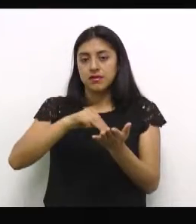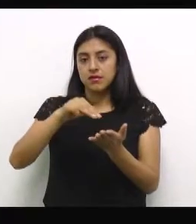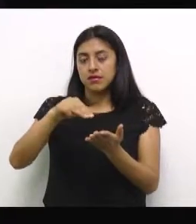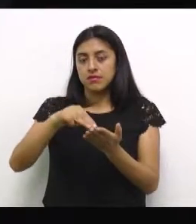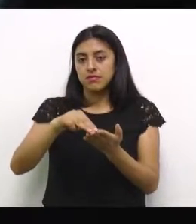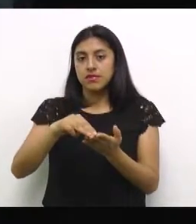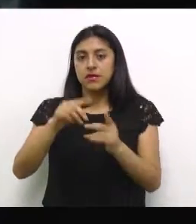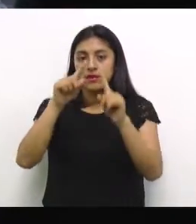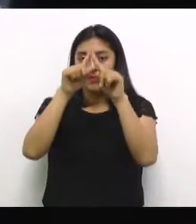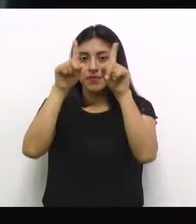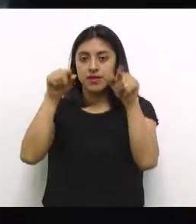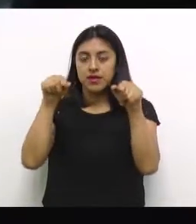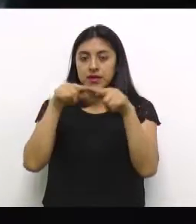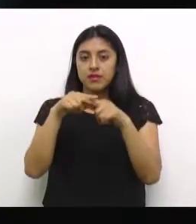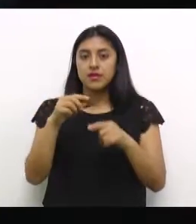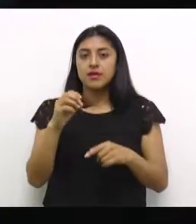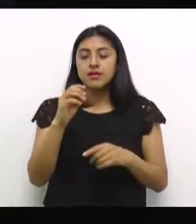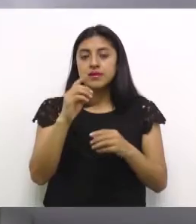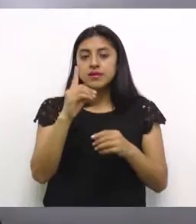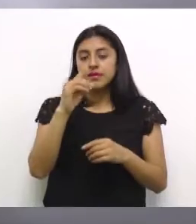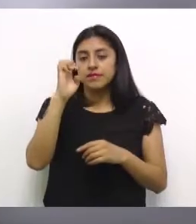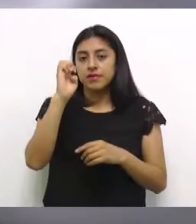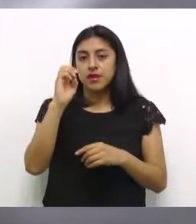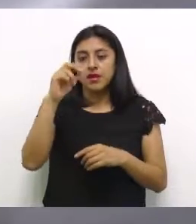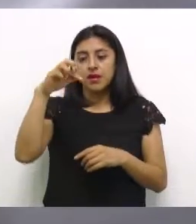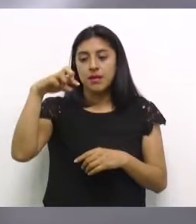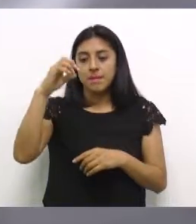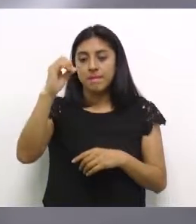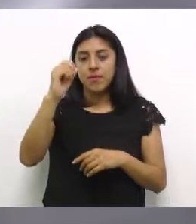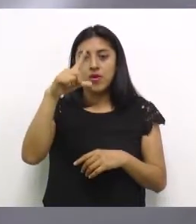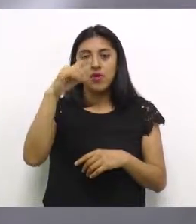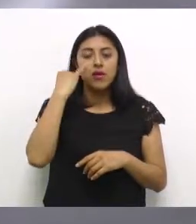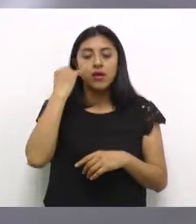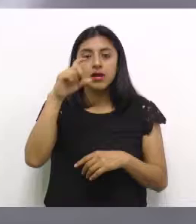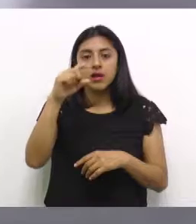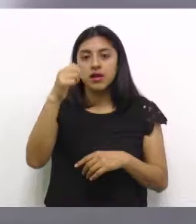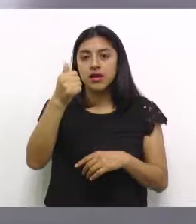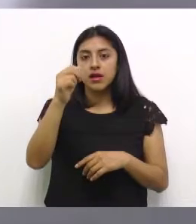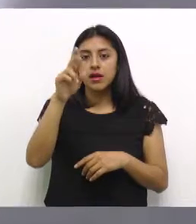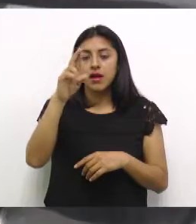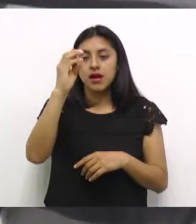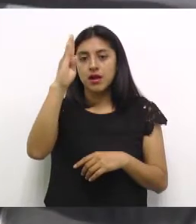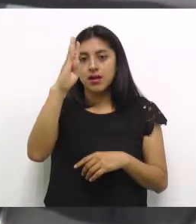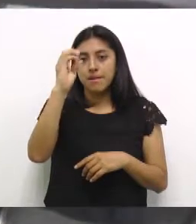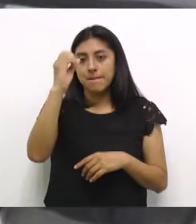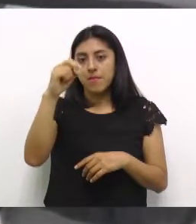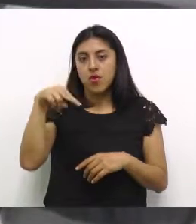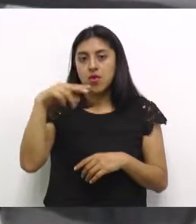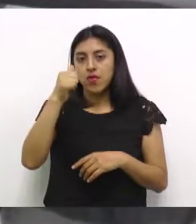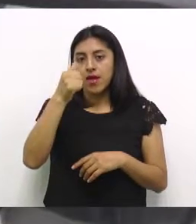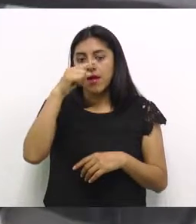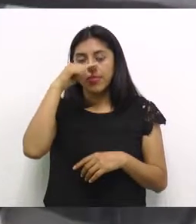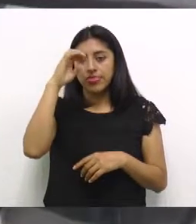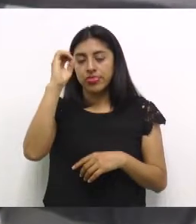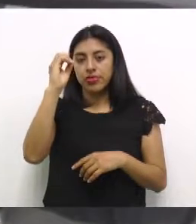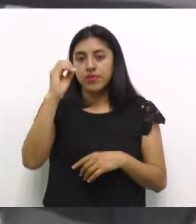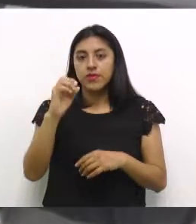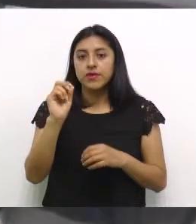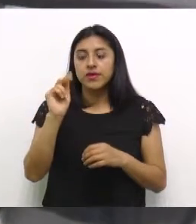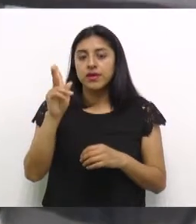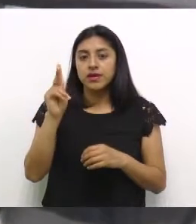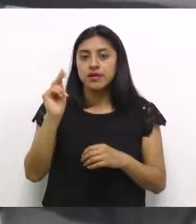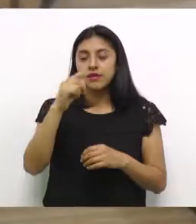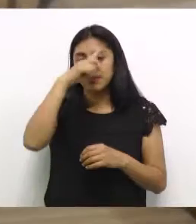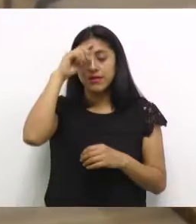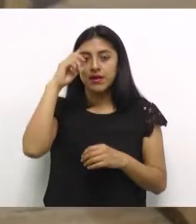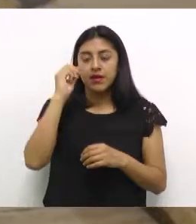funcionario recacó que por el momento sí tiene un inventario de más de 300.000 tarjetas de policarbonato que serán utilizadas para la impresión del DPI